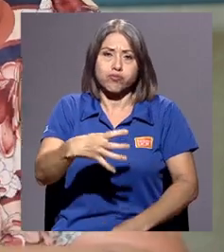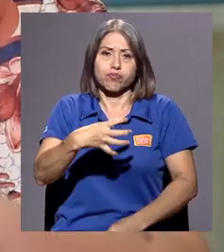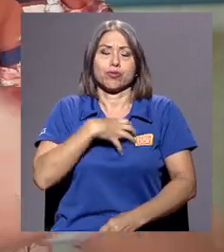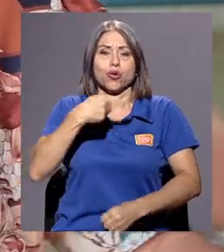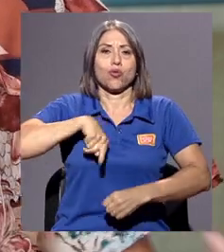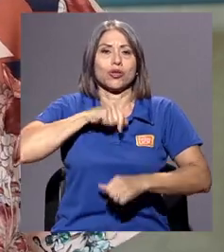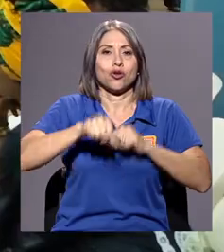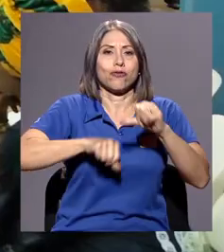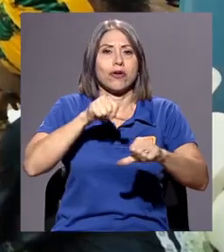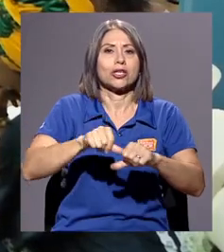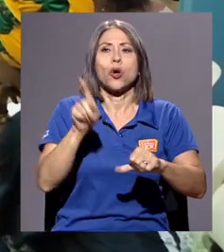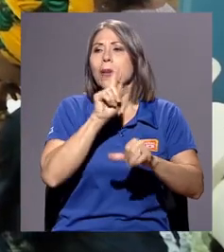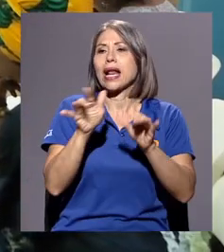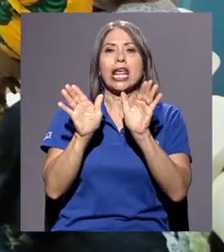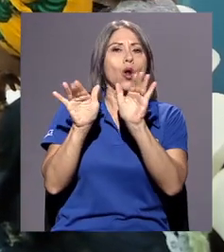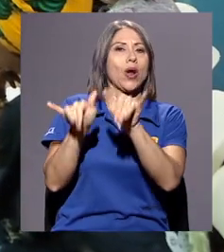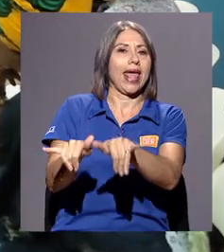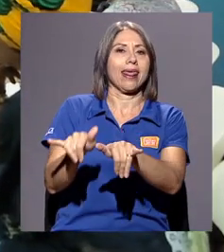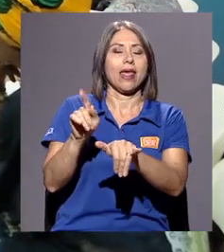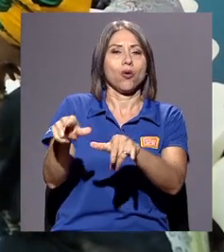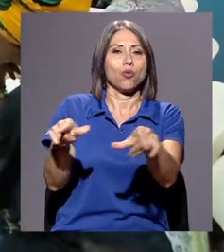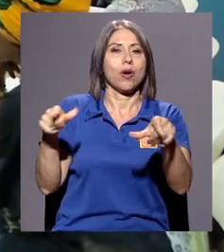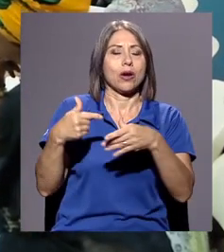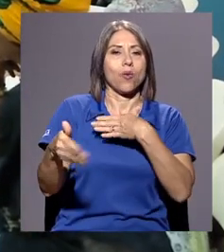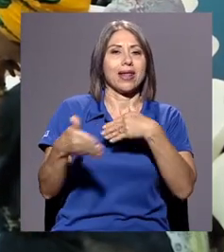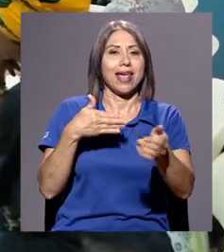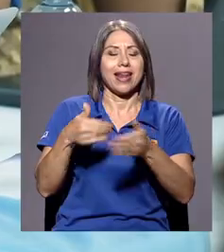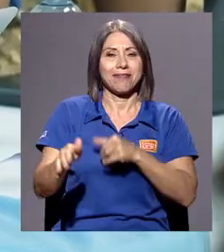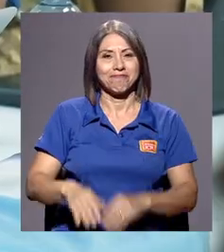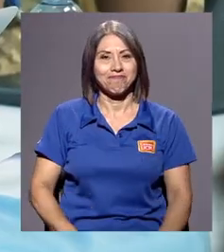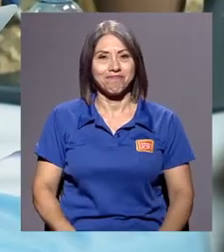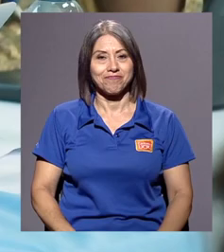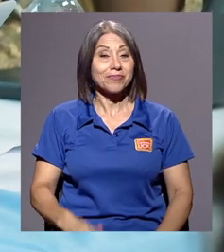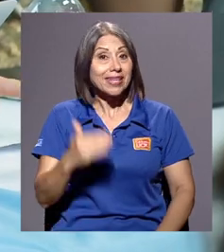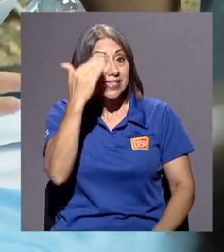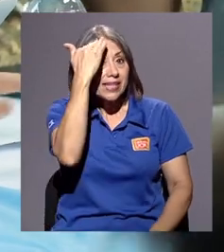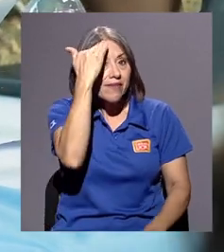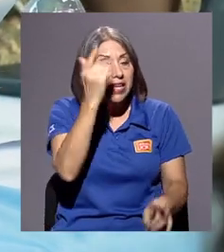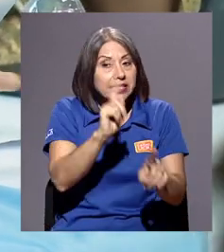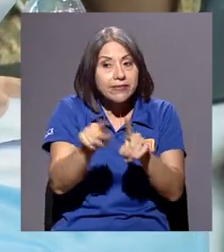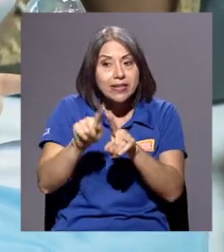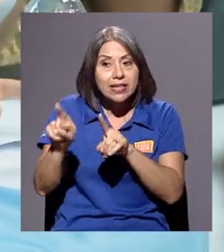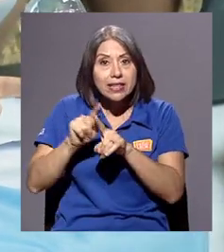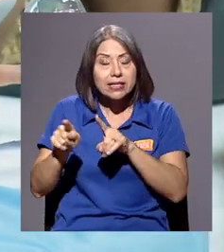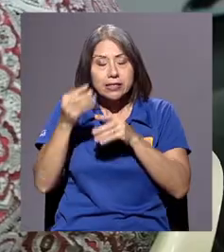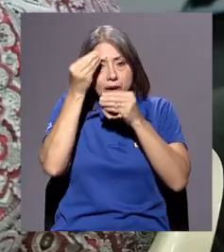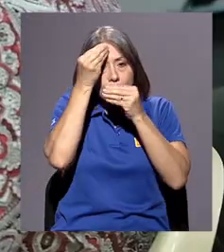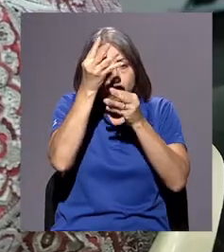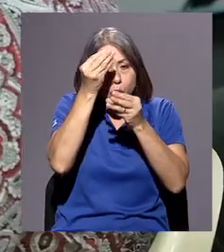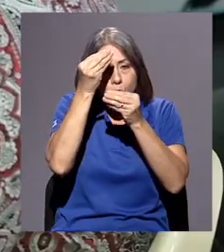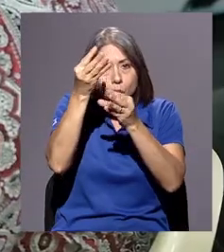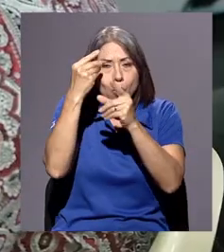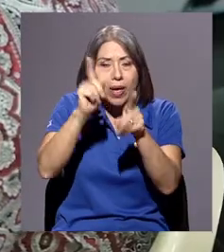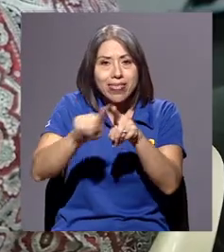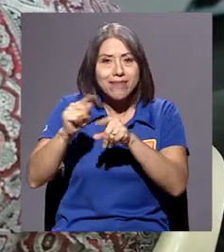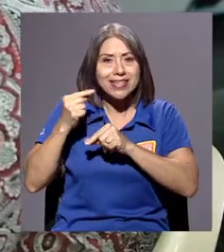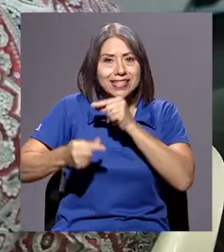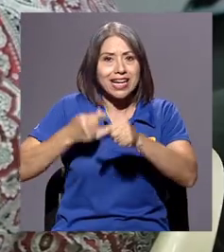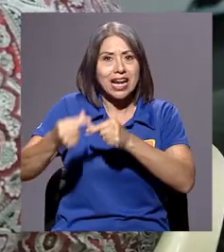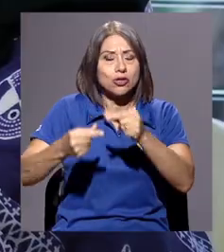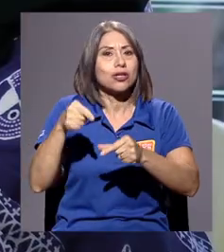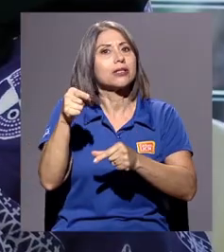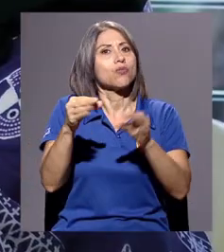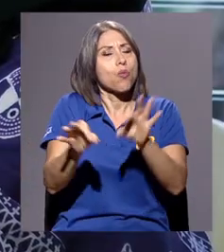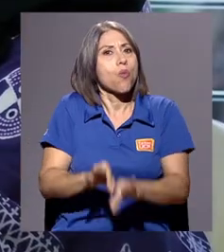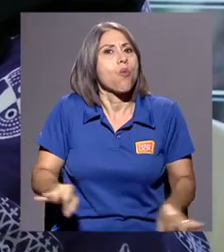esfuerzo para que no quede un lugar cualquiera. La transmisión de los saberes a través de varias generaciones fue un elemento